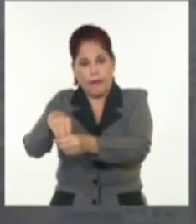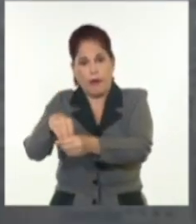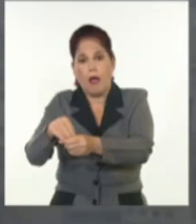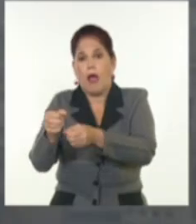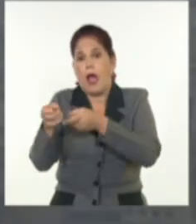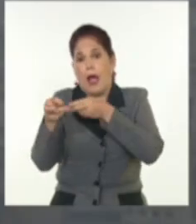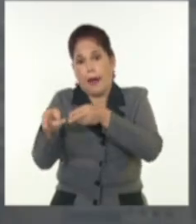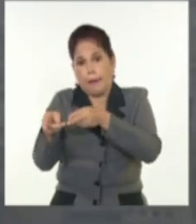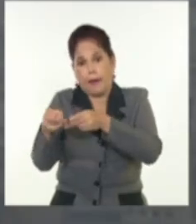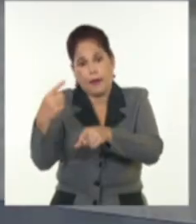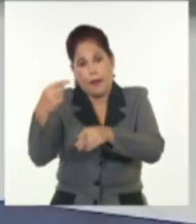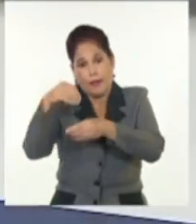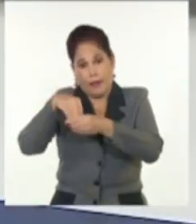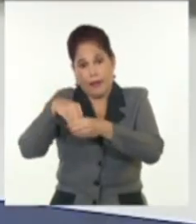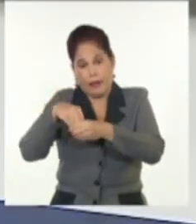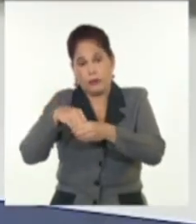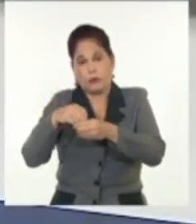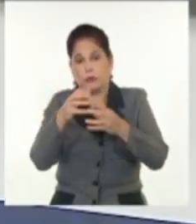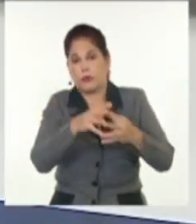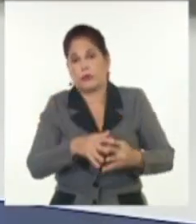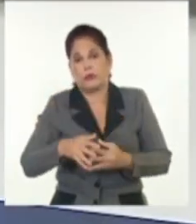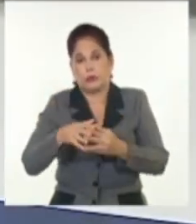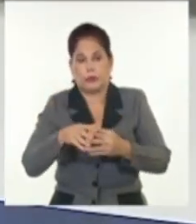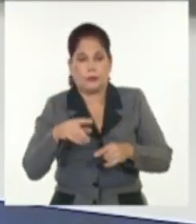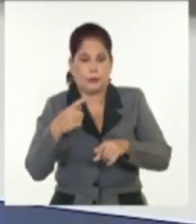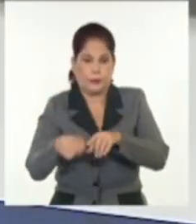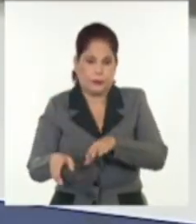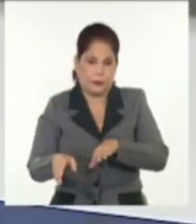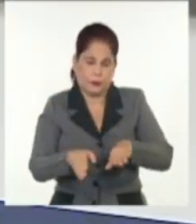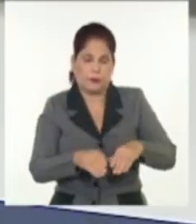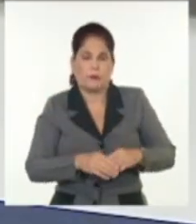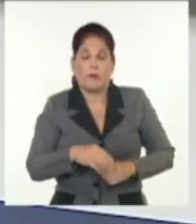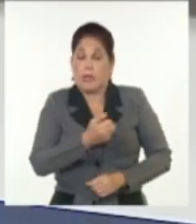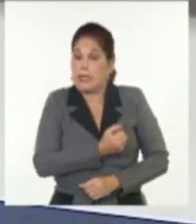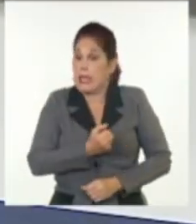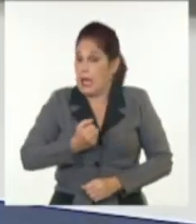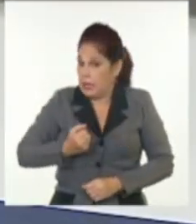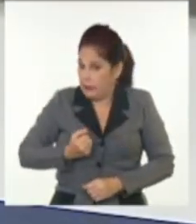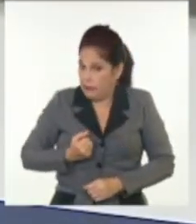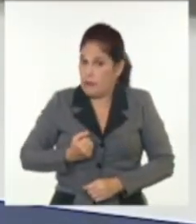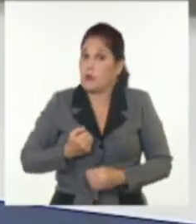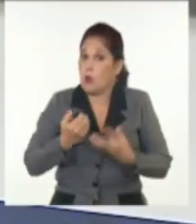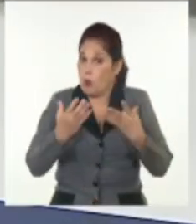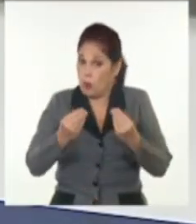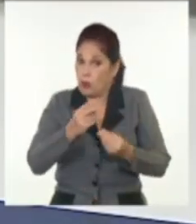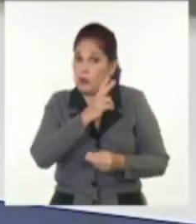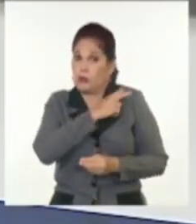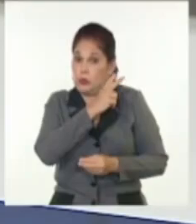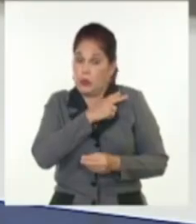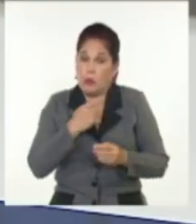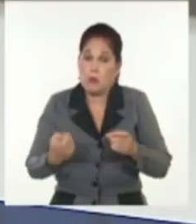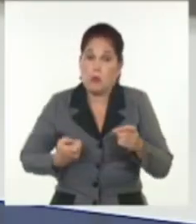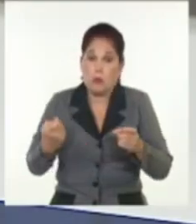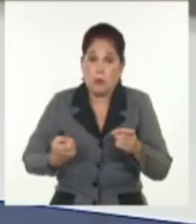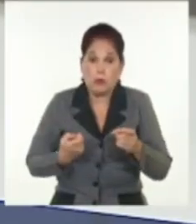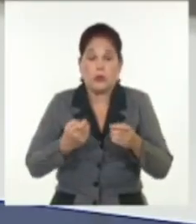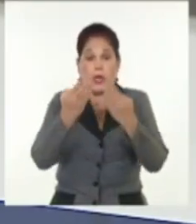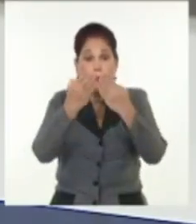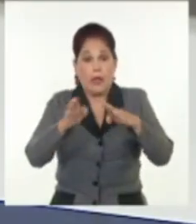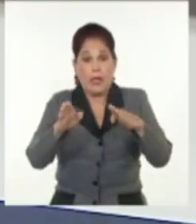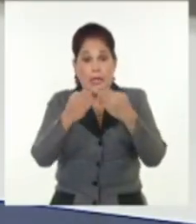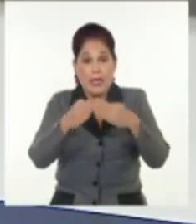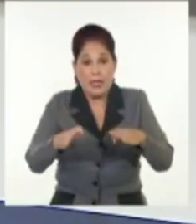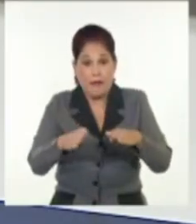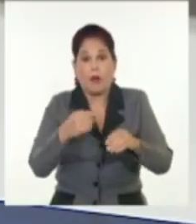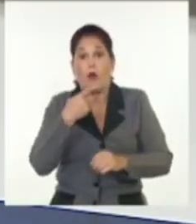estadounidenses. Y a pesar de los sacrificios y la pérdida de altos líderes, la resistencia del Líbano reafirmó la